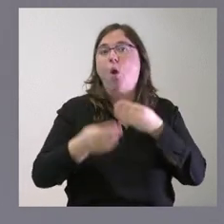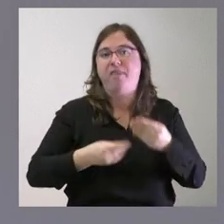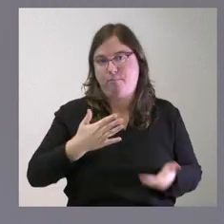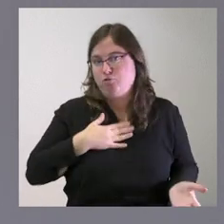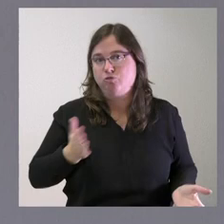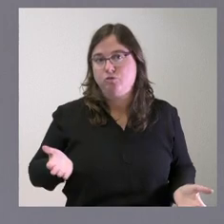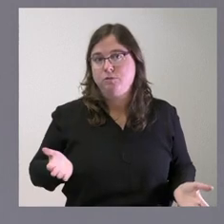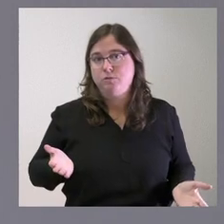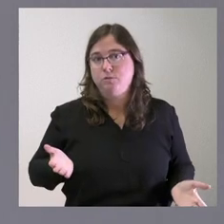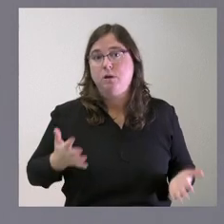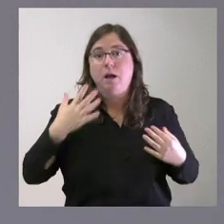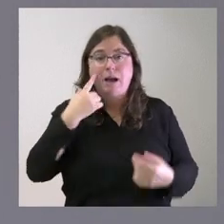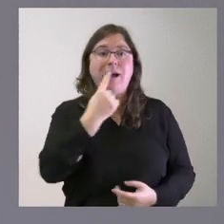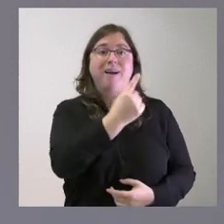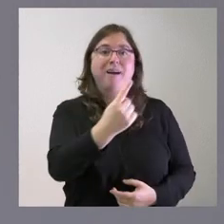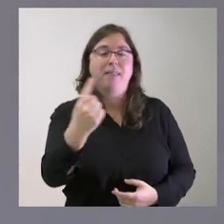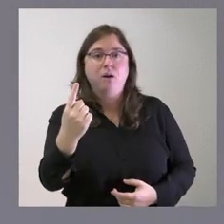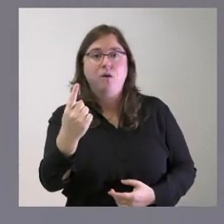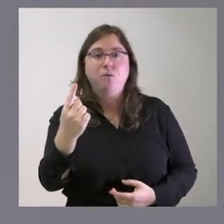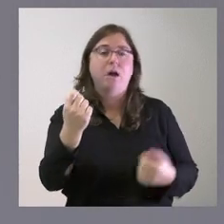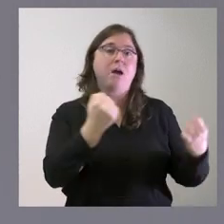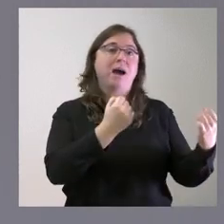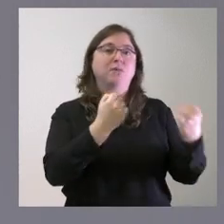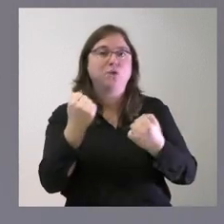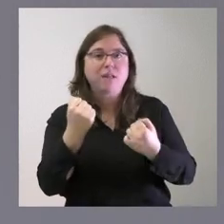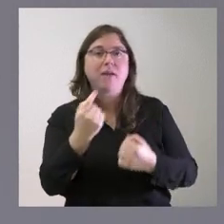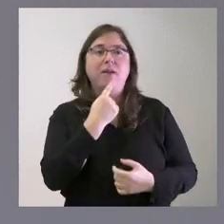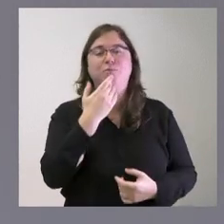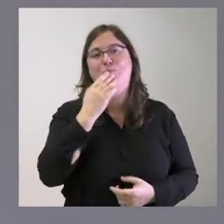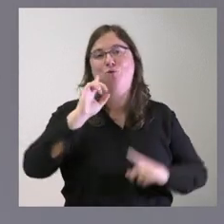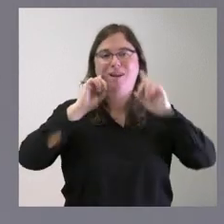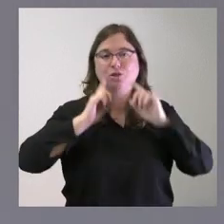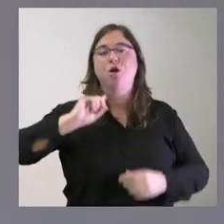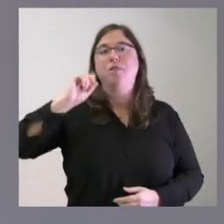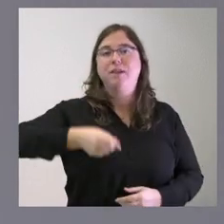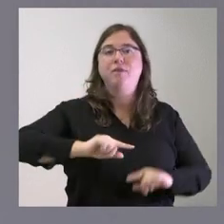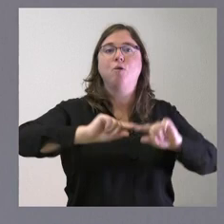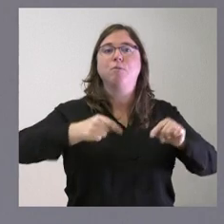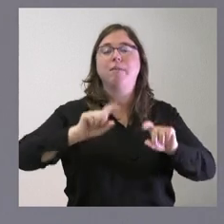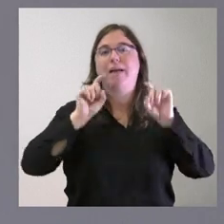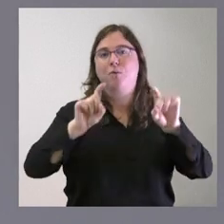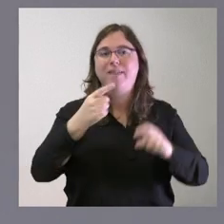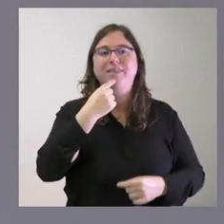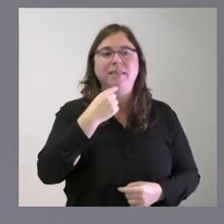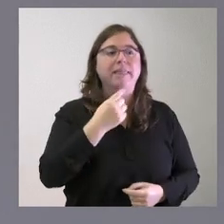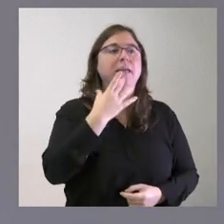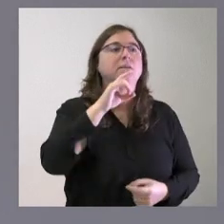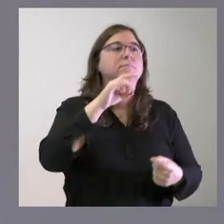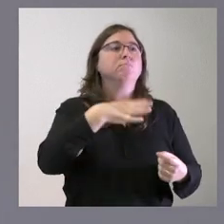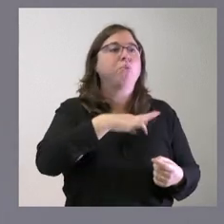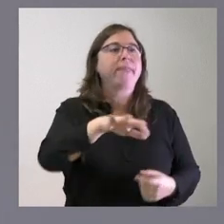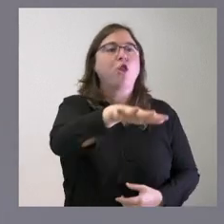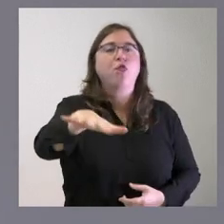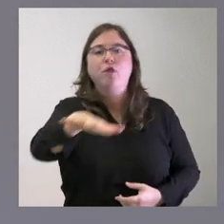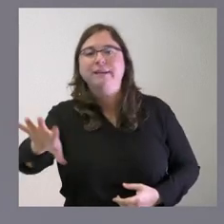lógicamente por cada una de las autoridades y en este caso por la Dirección Provincial de Educación se determinan cuáles son los centros o